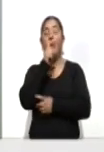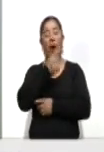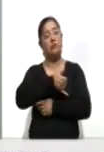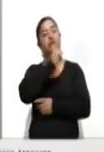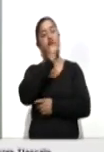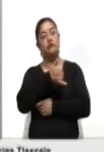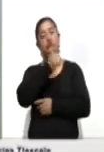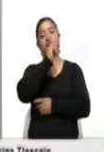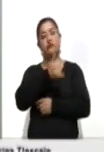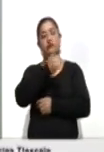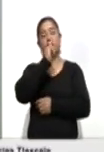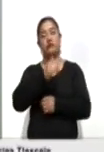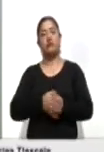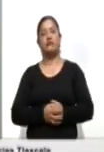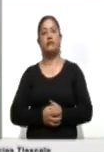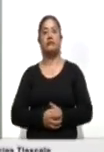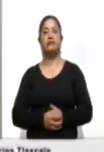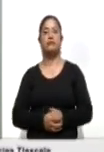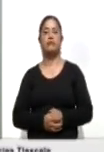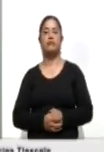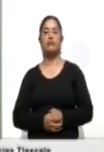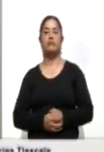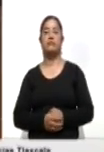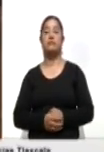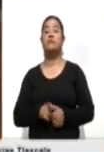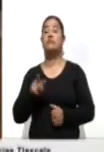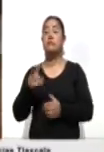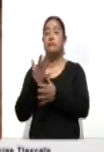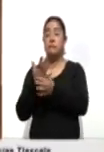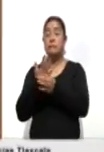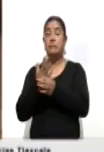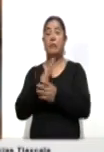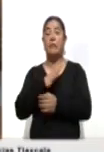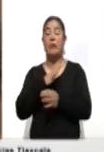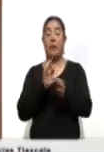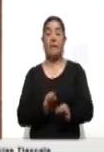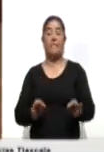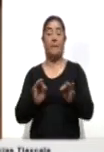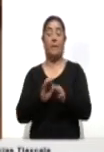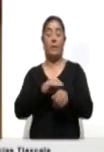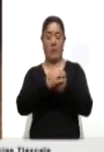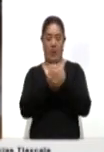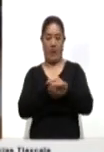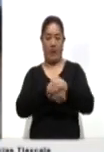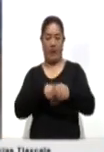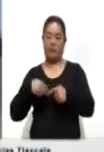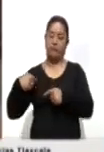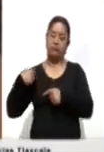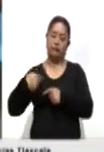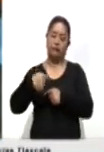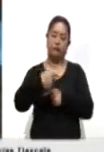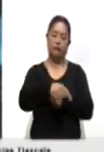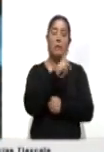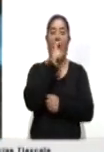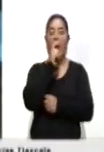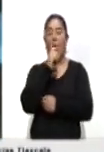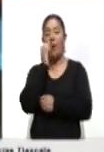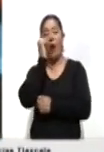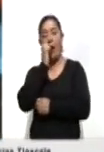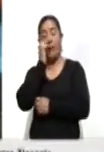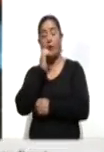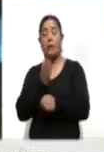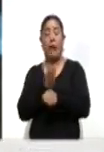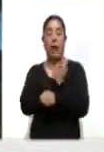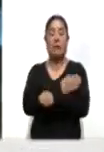todo agua. La dependencia estatal también señaló la importancia de lavarse las manos frecuentemente con agua y jabón, antes de comer,